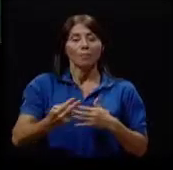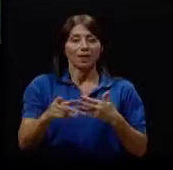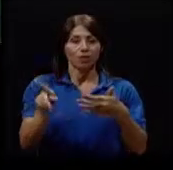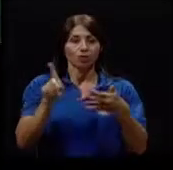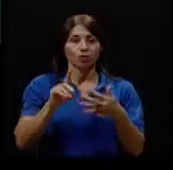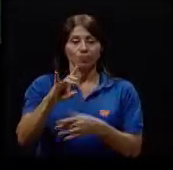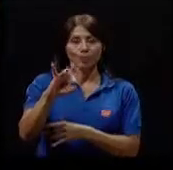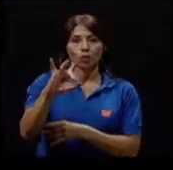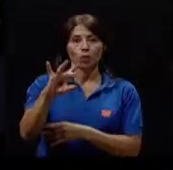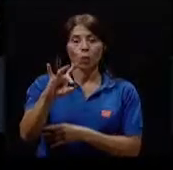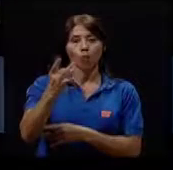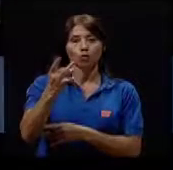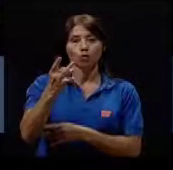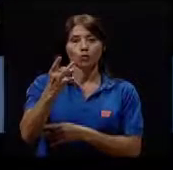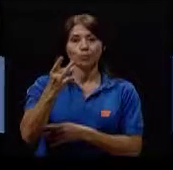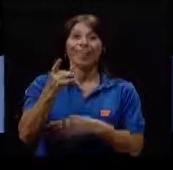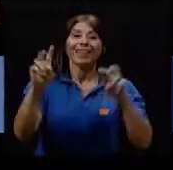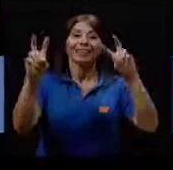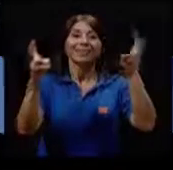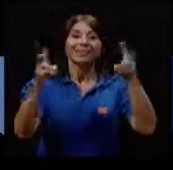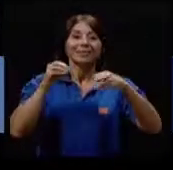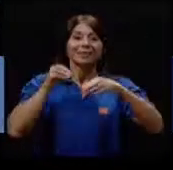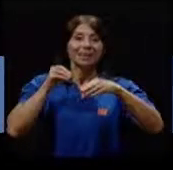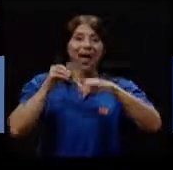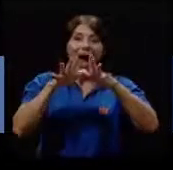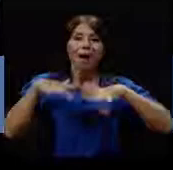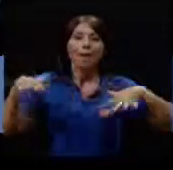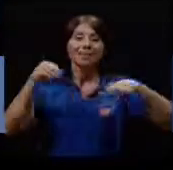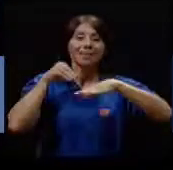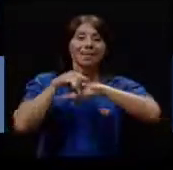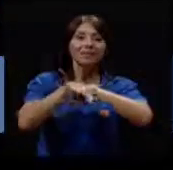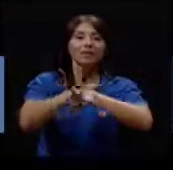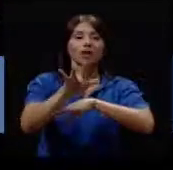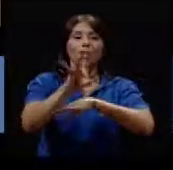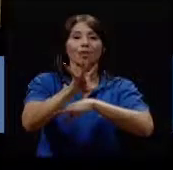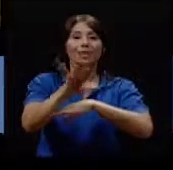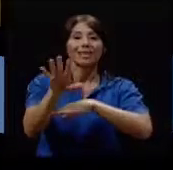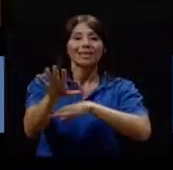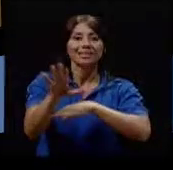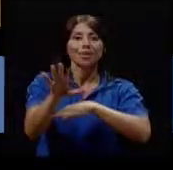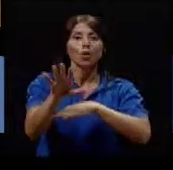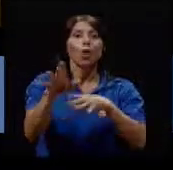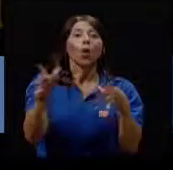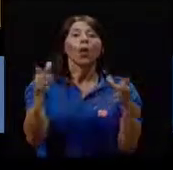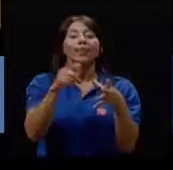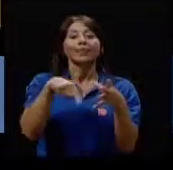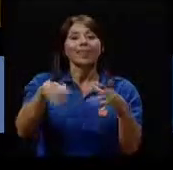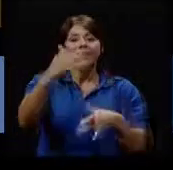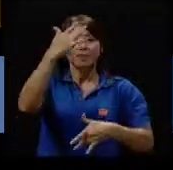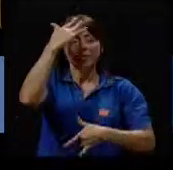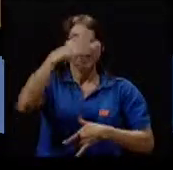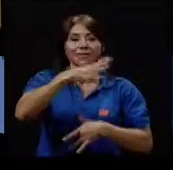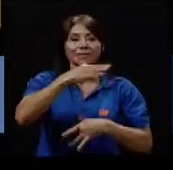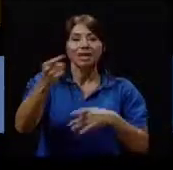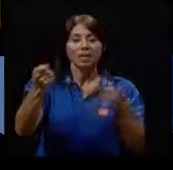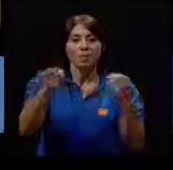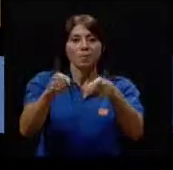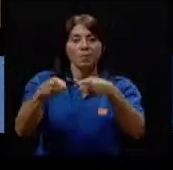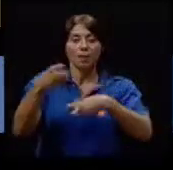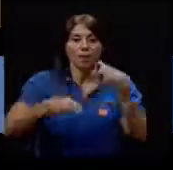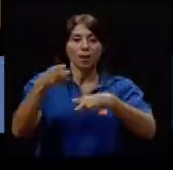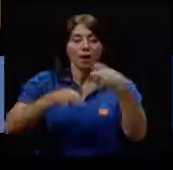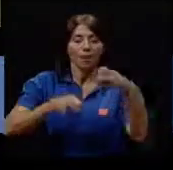los factores ambientales influyen en 85 de las 102 categorías de enfermedades y traumatismos enumeradas en el